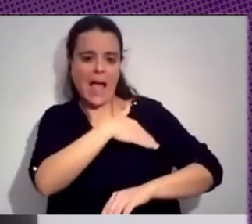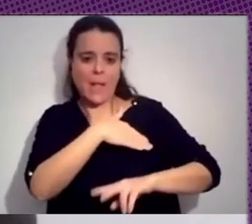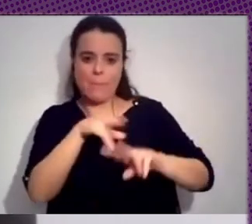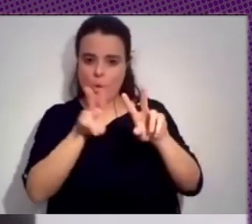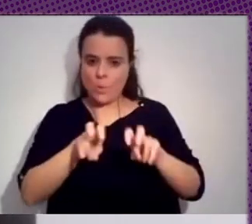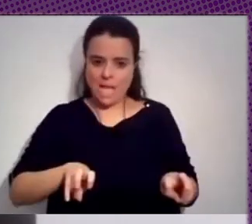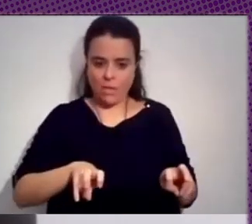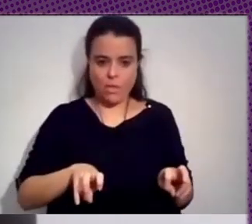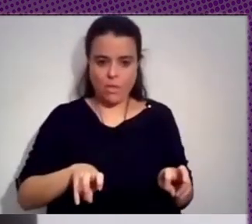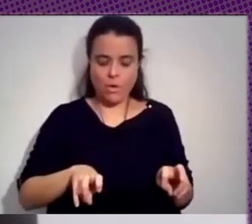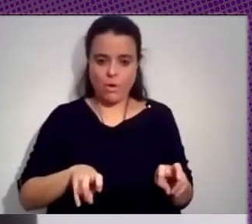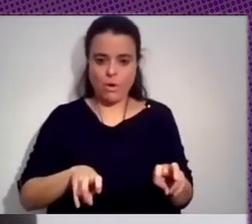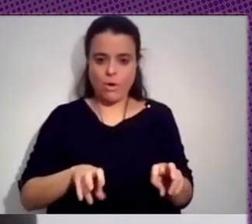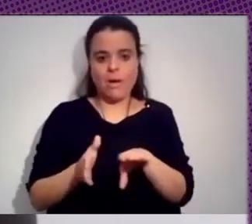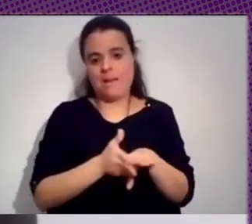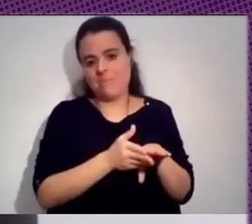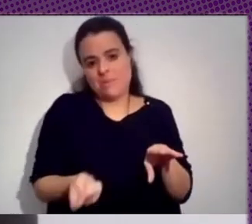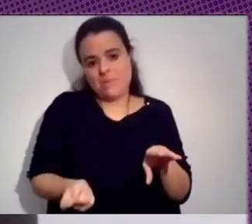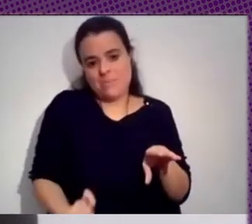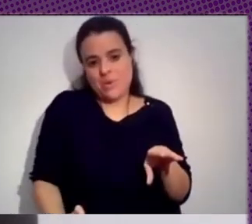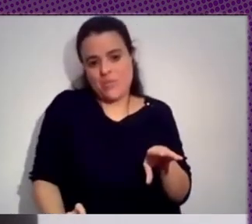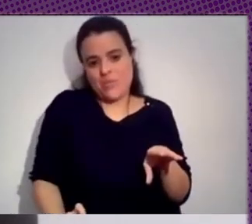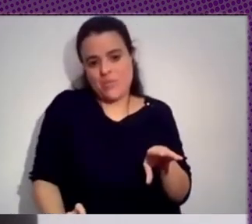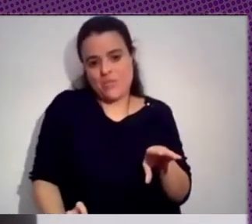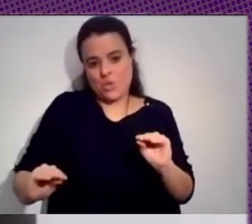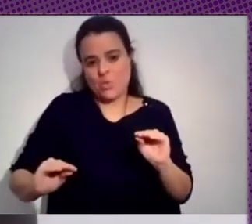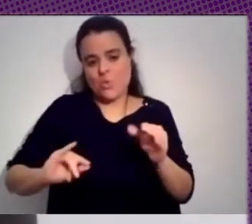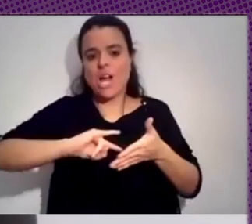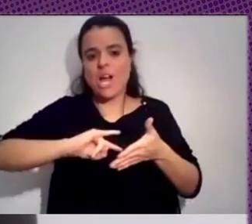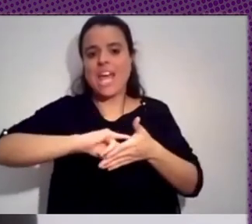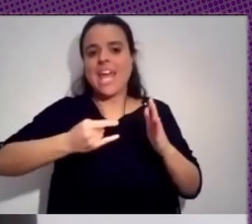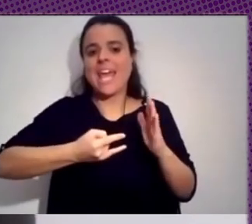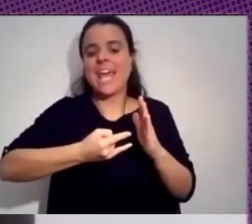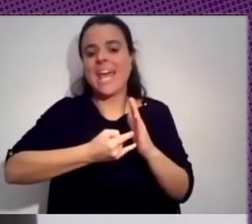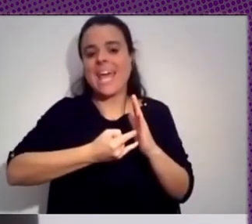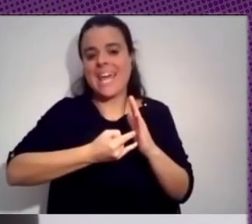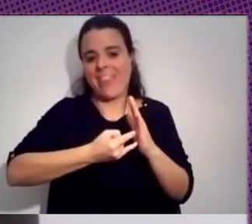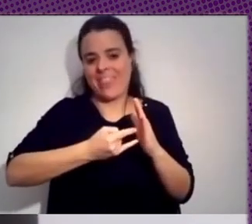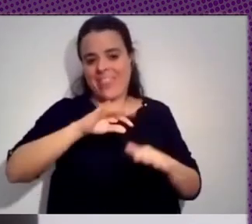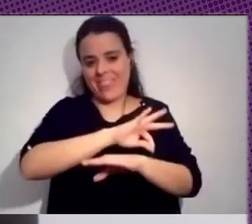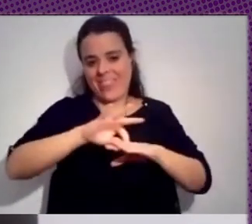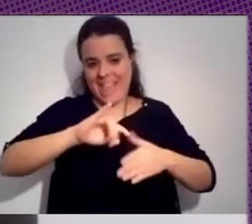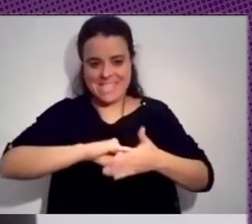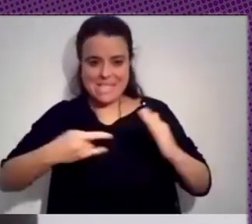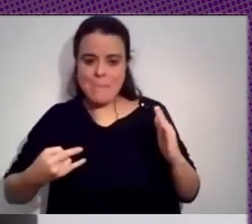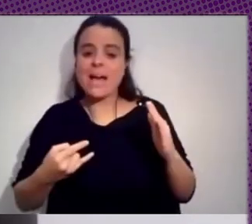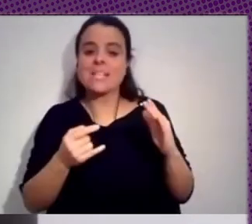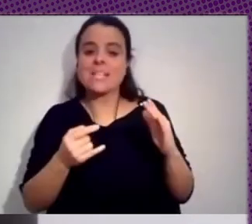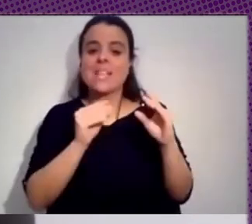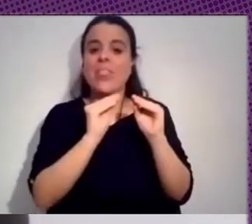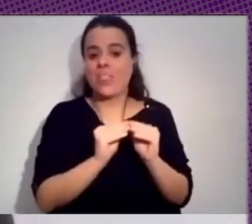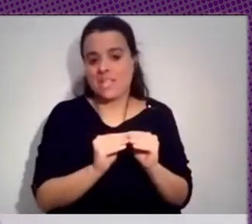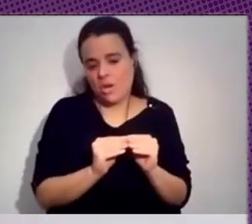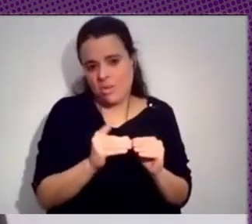de su profesión de ingeniería de sistemas y, bueno, desarrollador. Es decir, que todo esto lo entiende mejor.